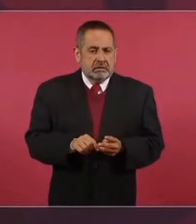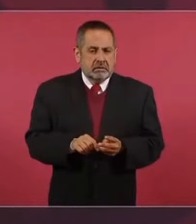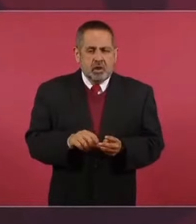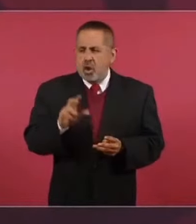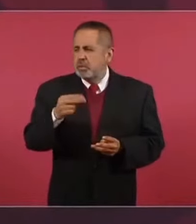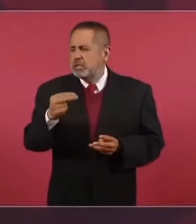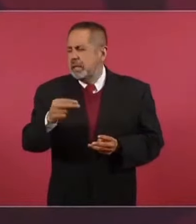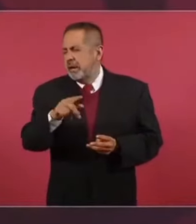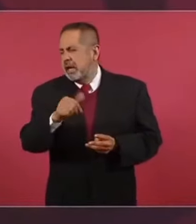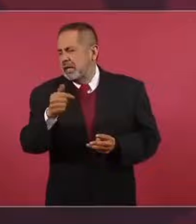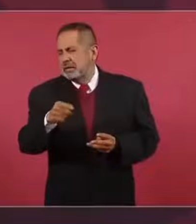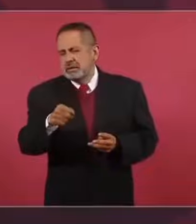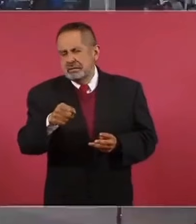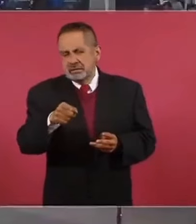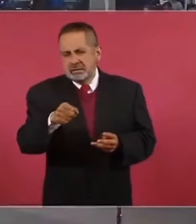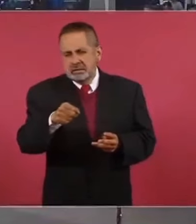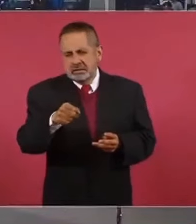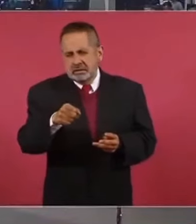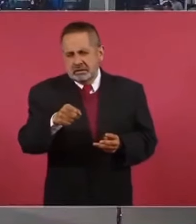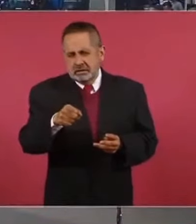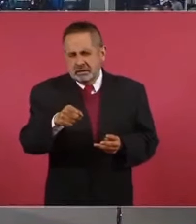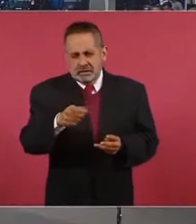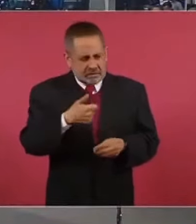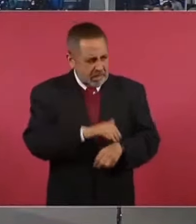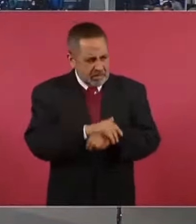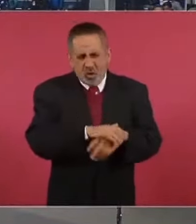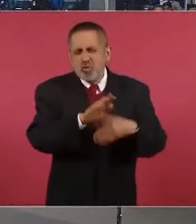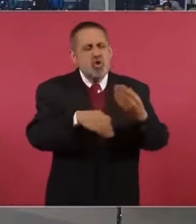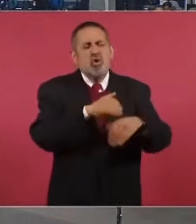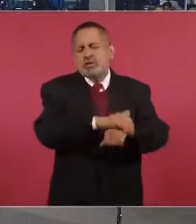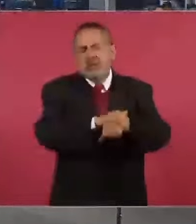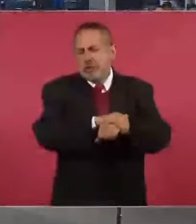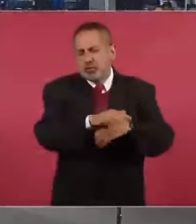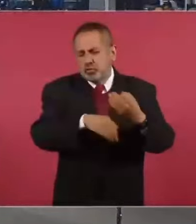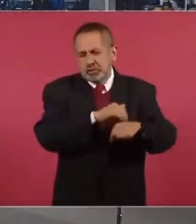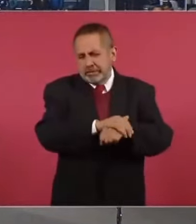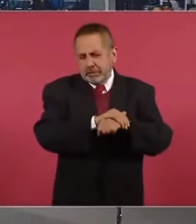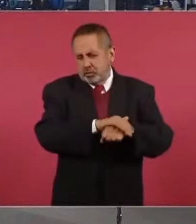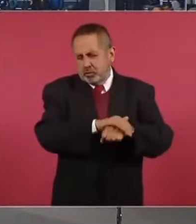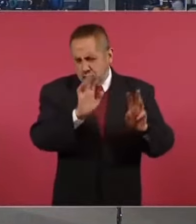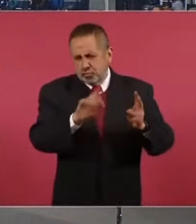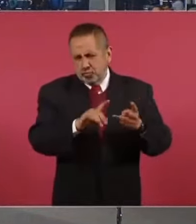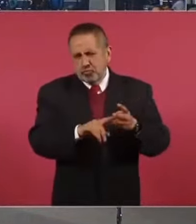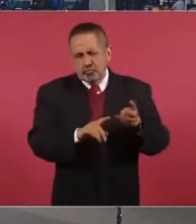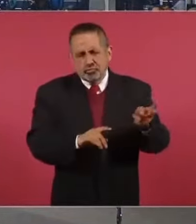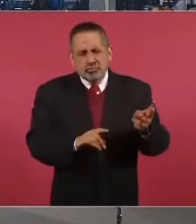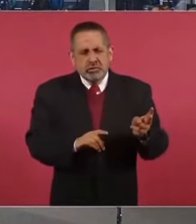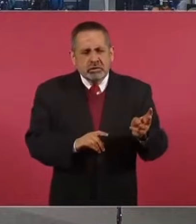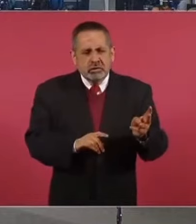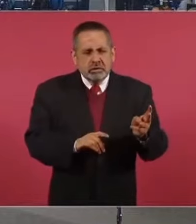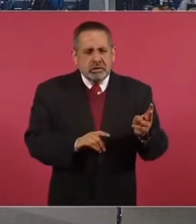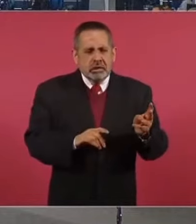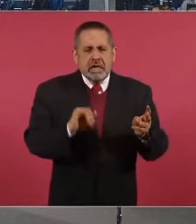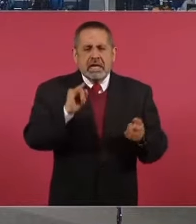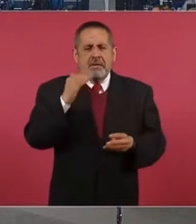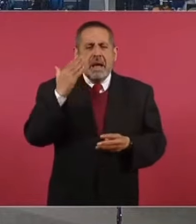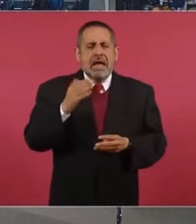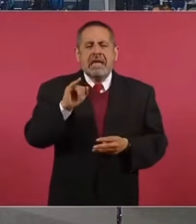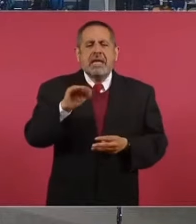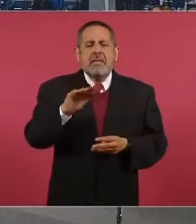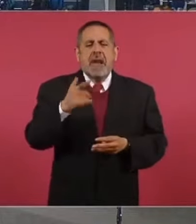¿Cómo se llama el... Que es nuestro amigo. Todos son nuestros amigos. Este, de imagen.